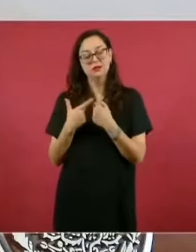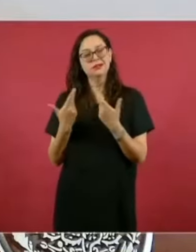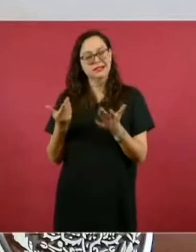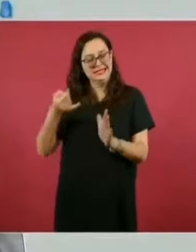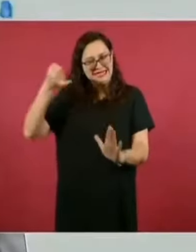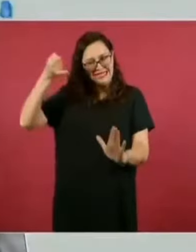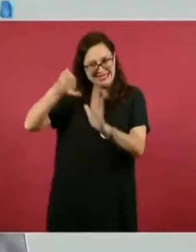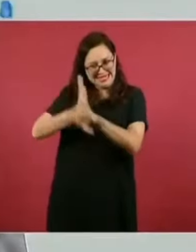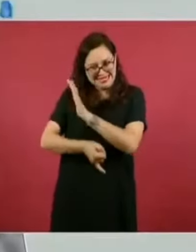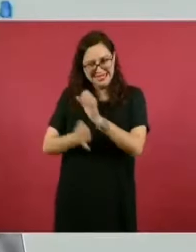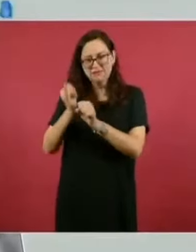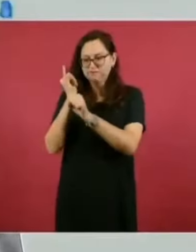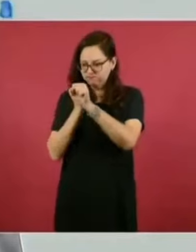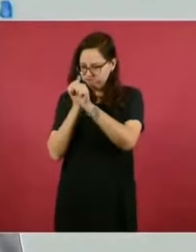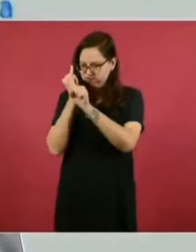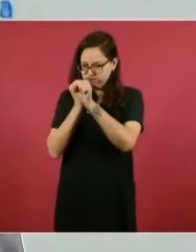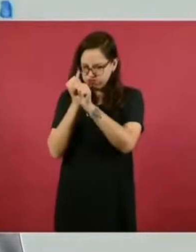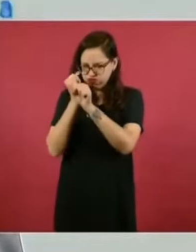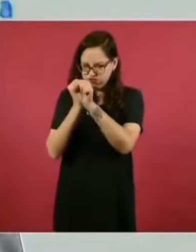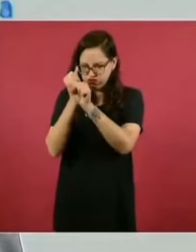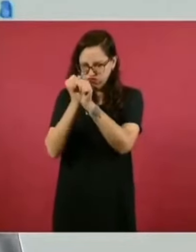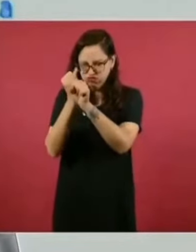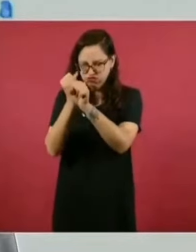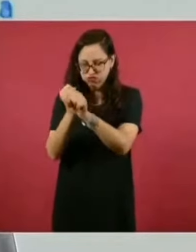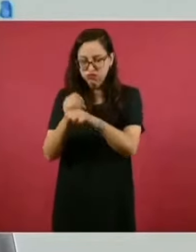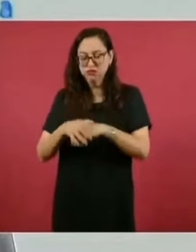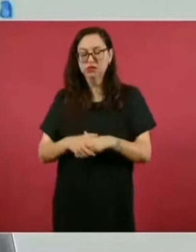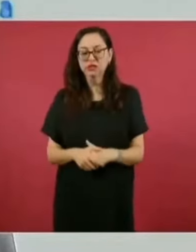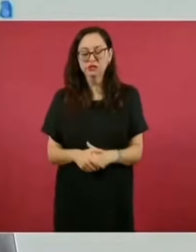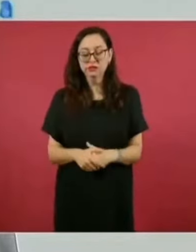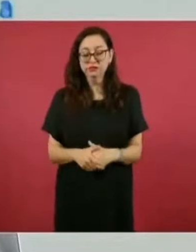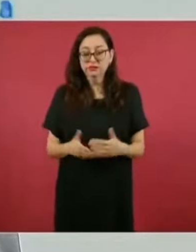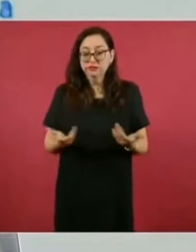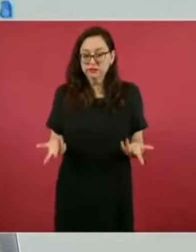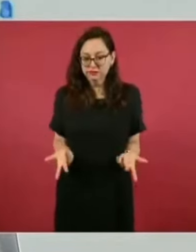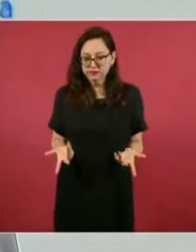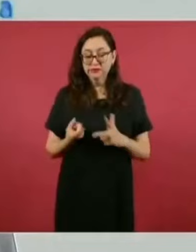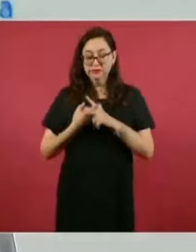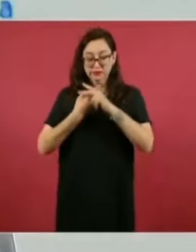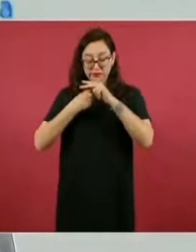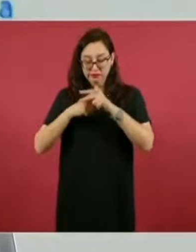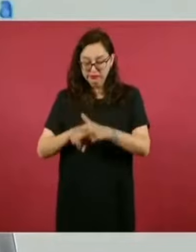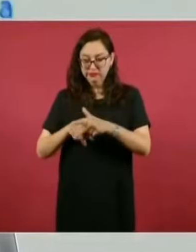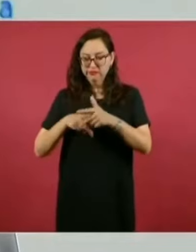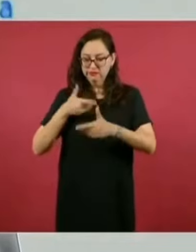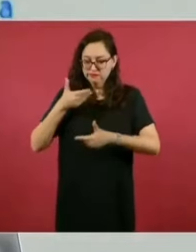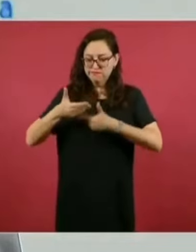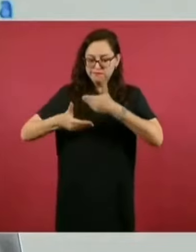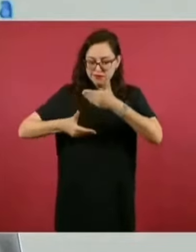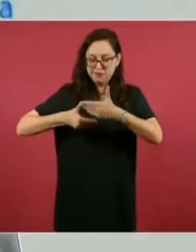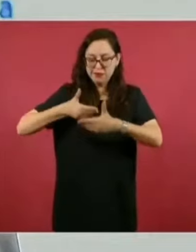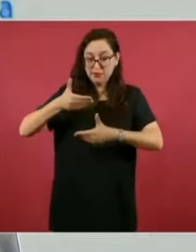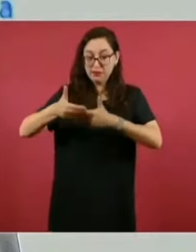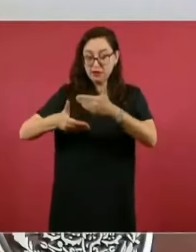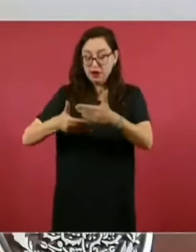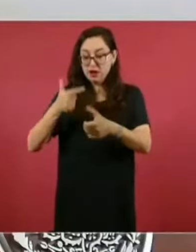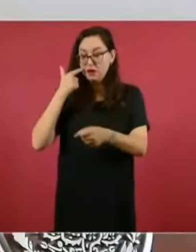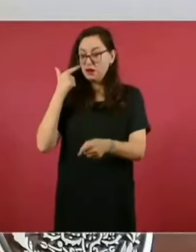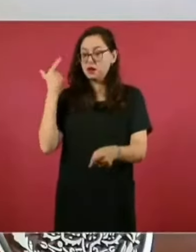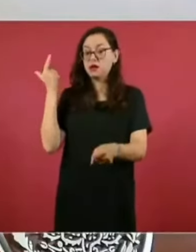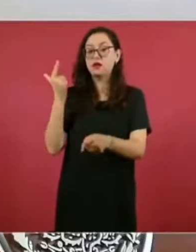diversos servidores públicos. Uno de los primeros resultados de las investigaciones fue la